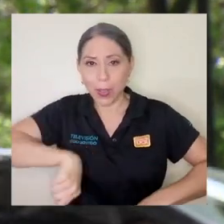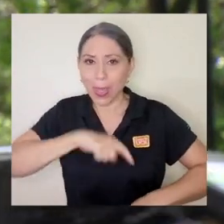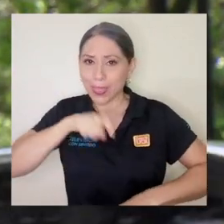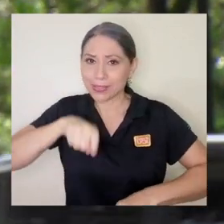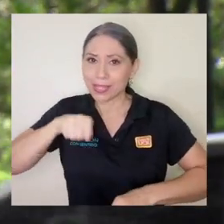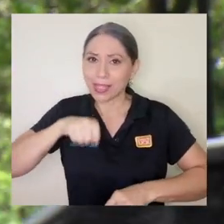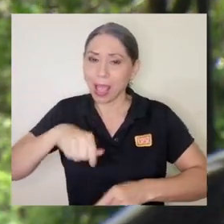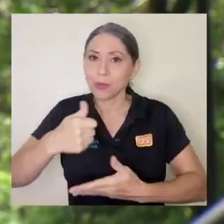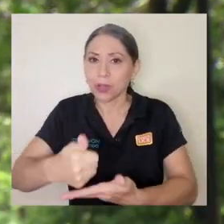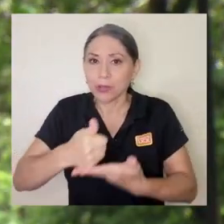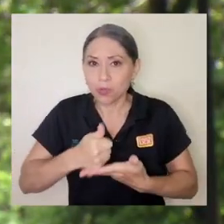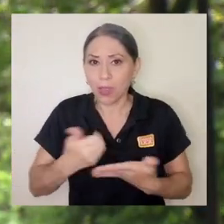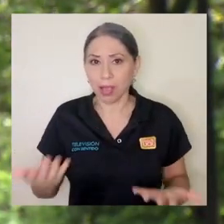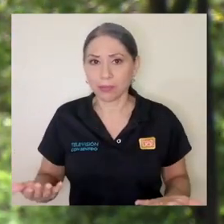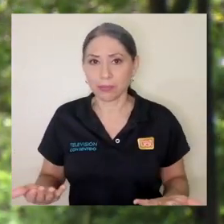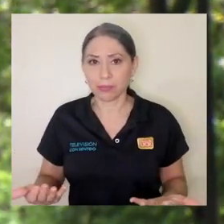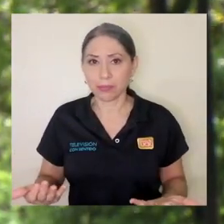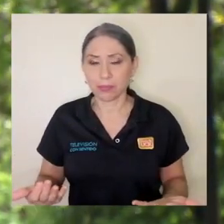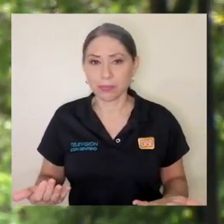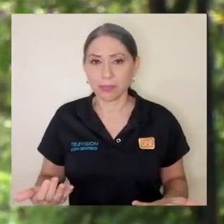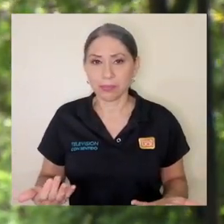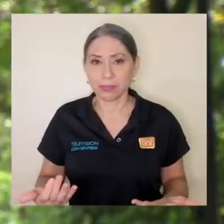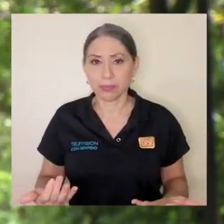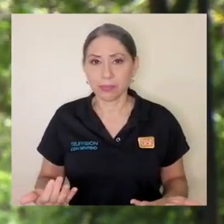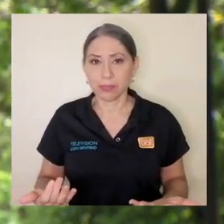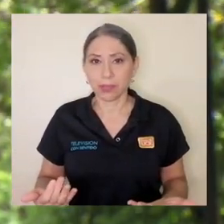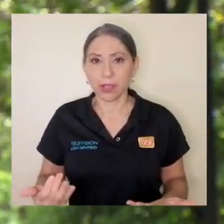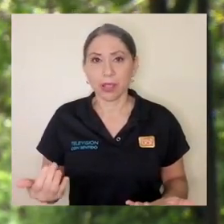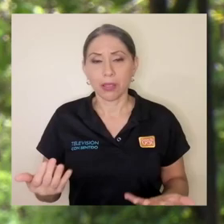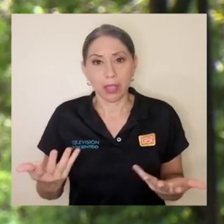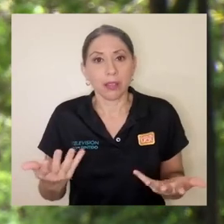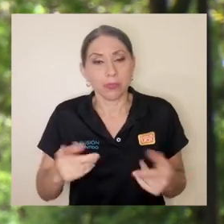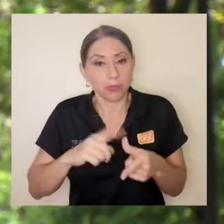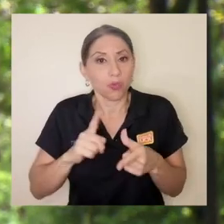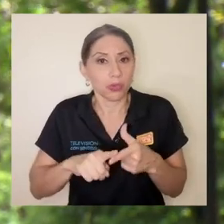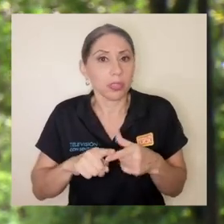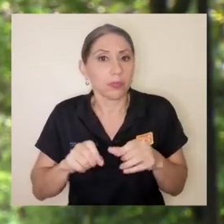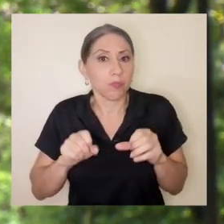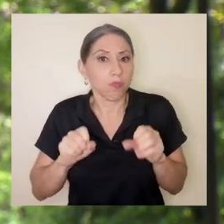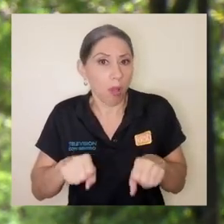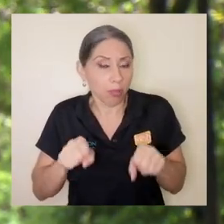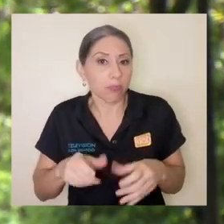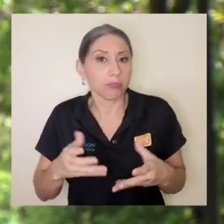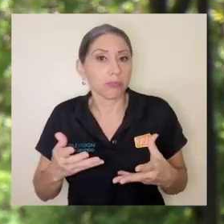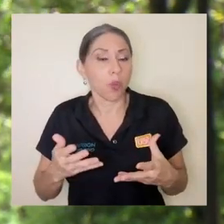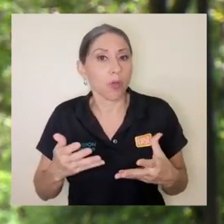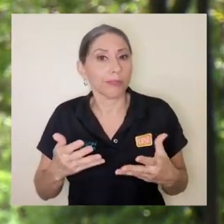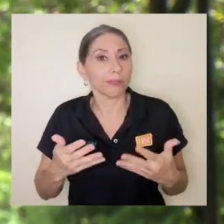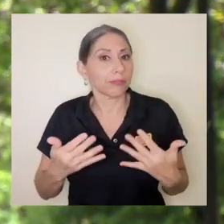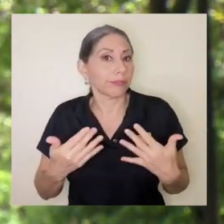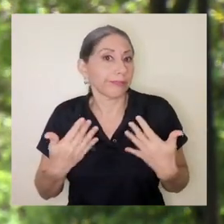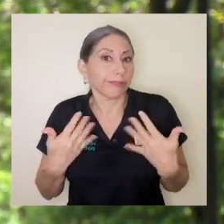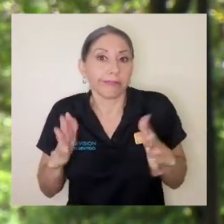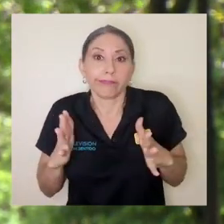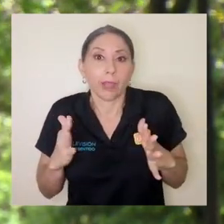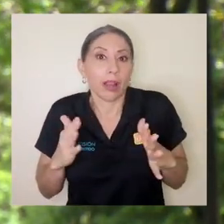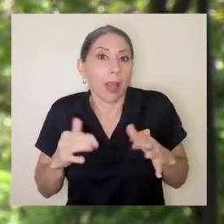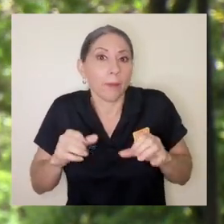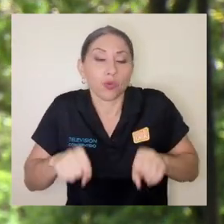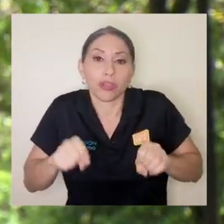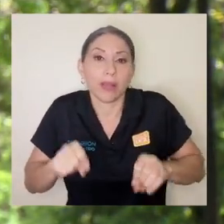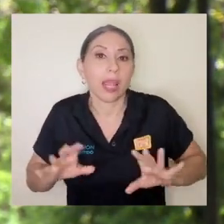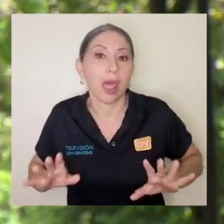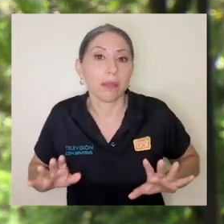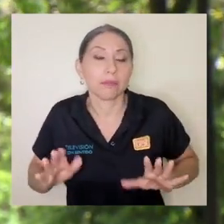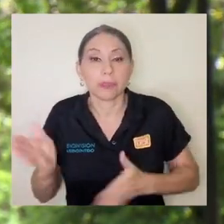ayuda y entonces no es descartar la posibilidad de que si en algún momento yo me siento